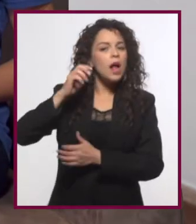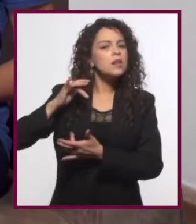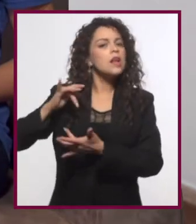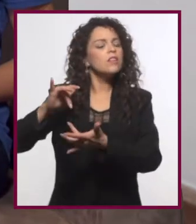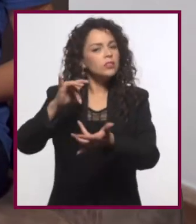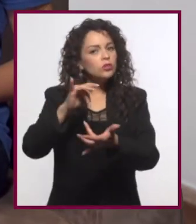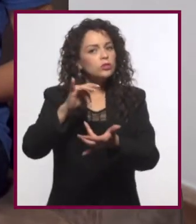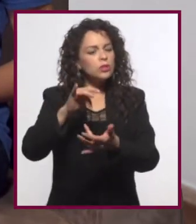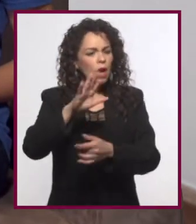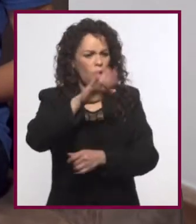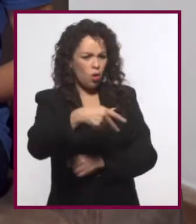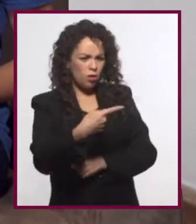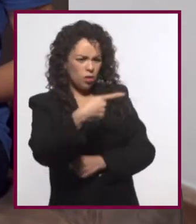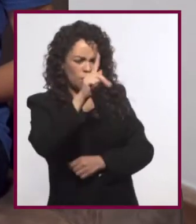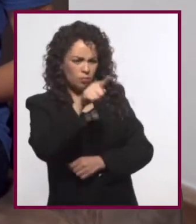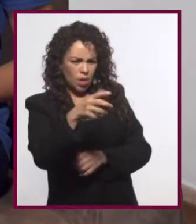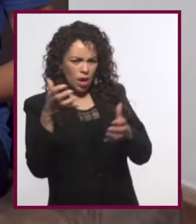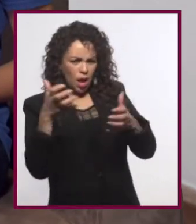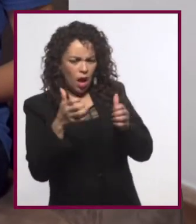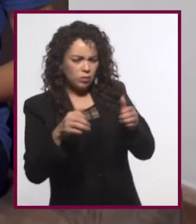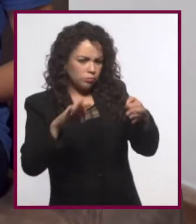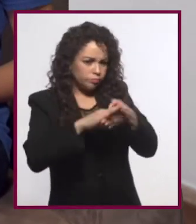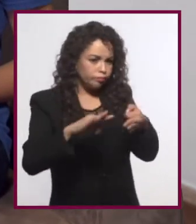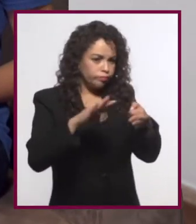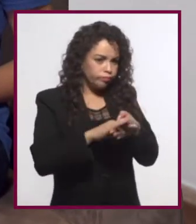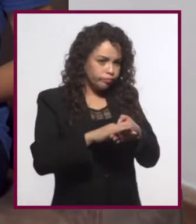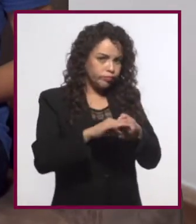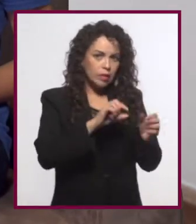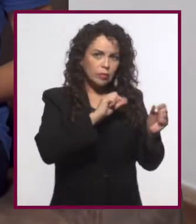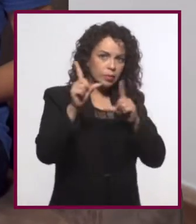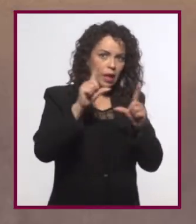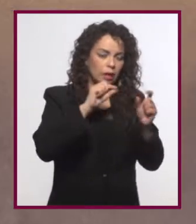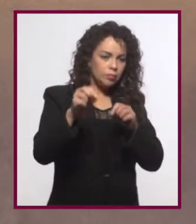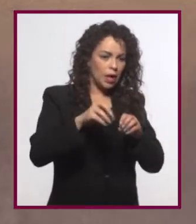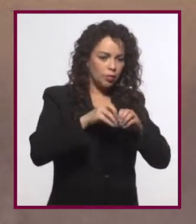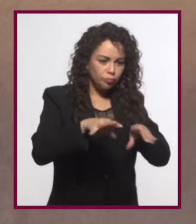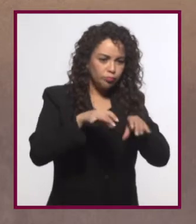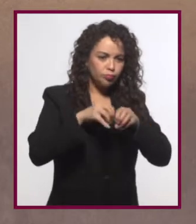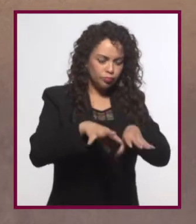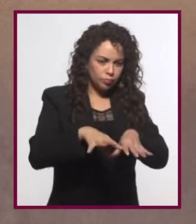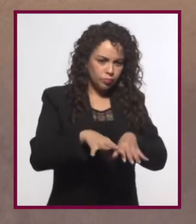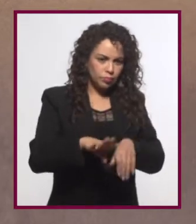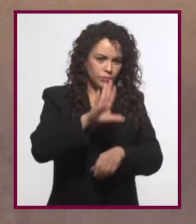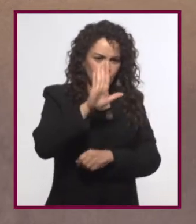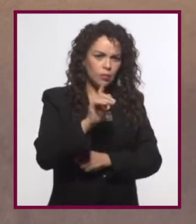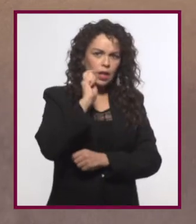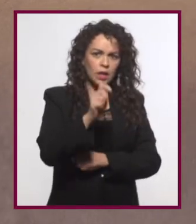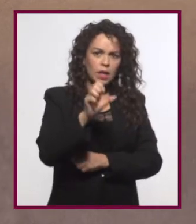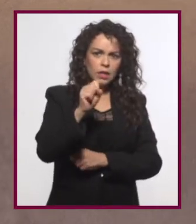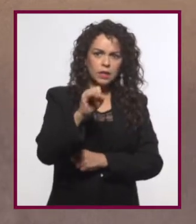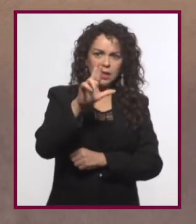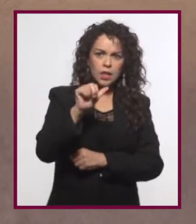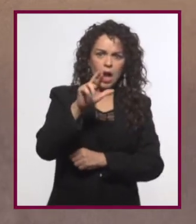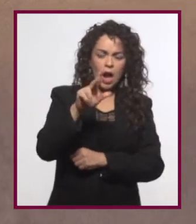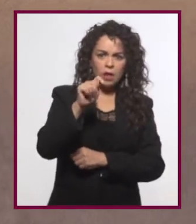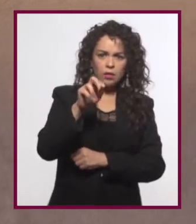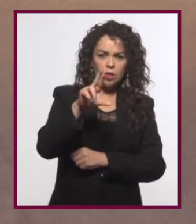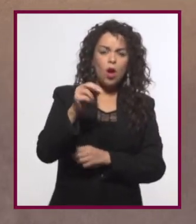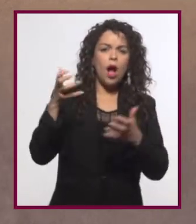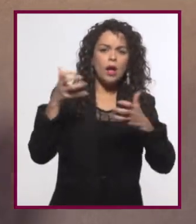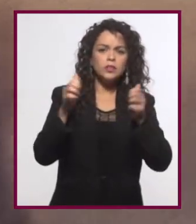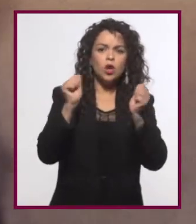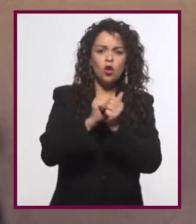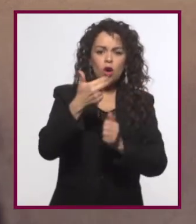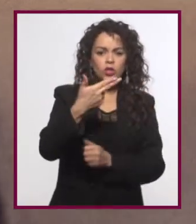Oye, pero si las publicaciones son hechas con cierta regularidad, ¿no sería como lo que hacía Sir Arthur Conan Doyle con Sherlock